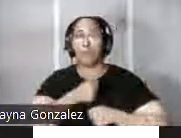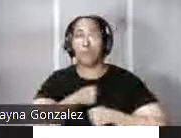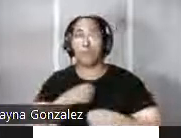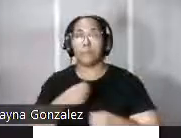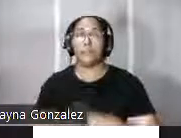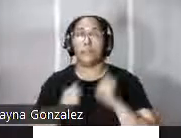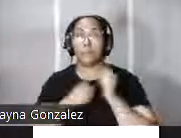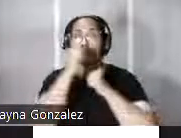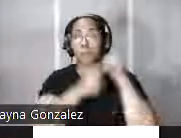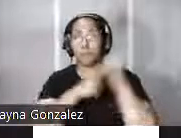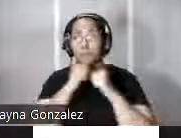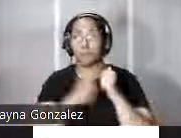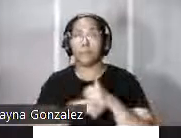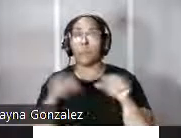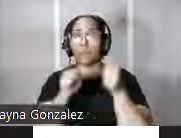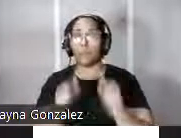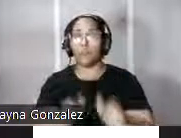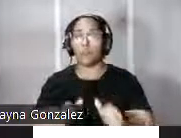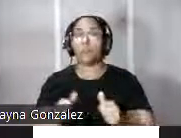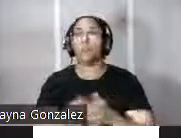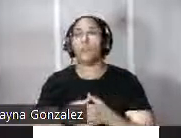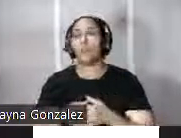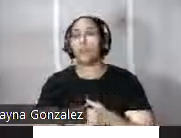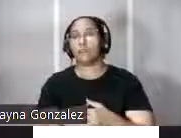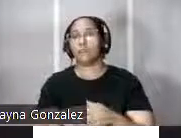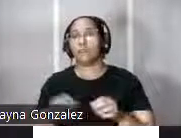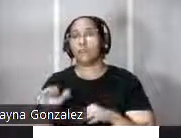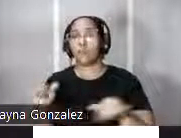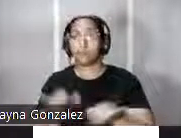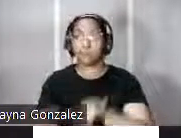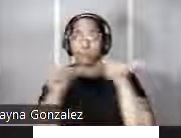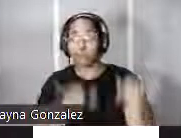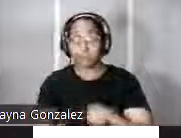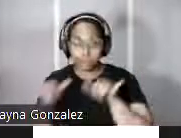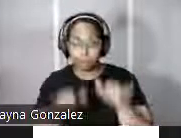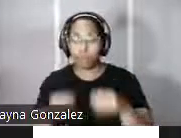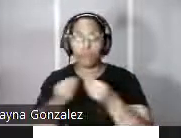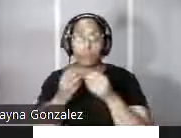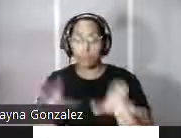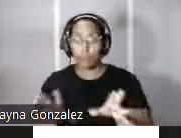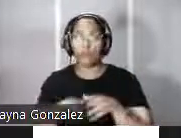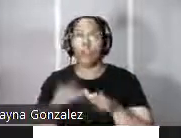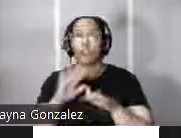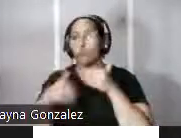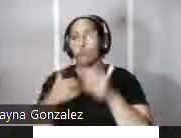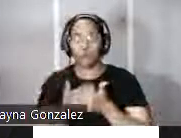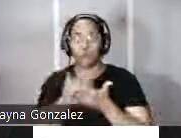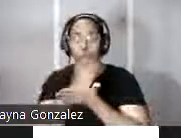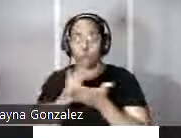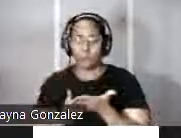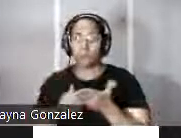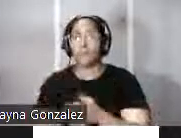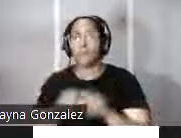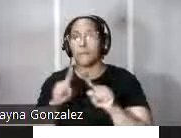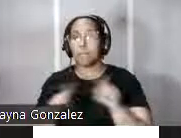construcciones geométricas regulares simétricas uniformes y muy bien proporcionadas en todas sus partes pero además